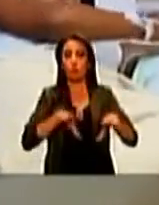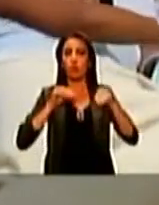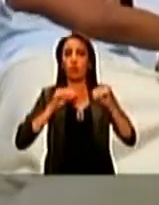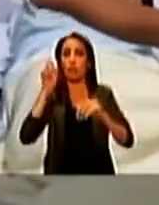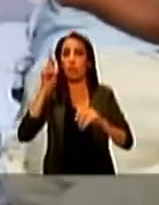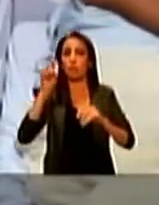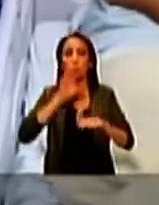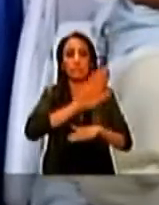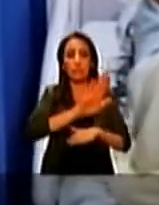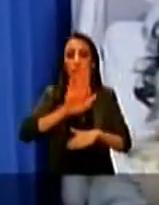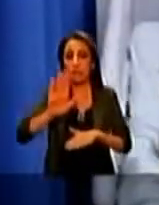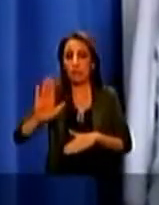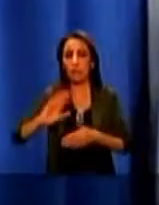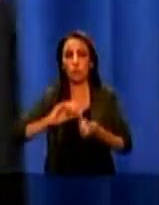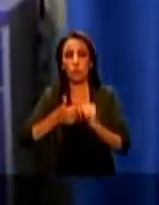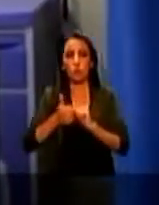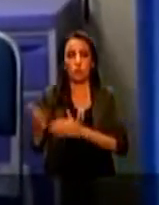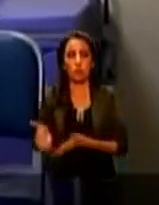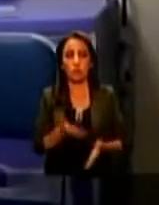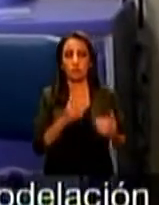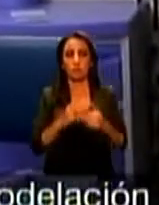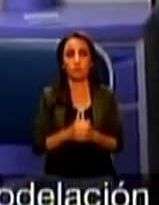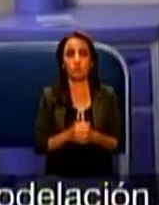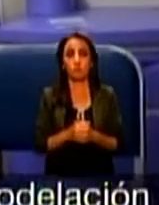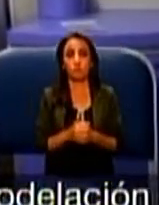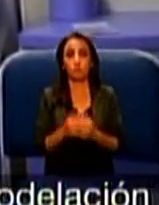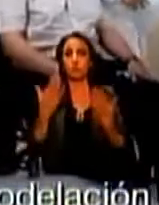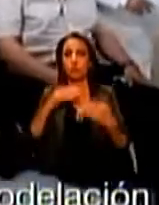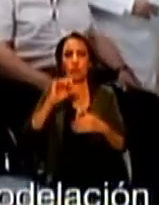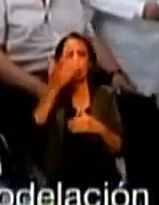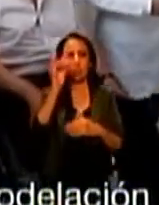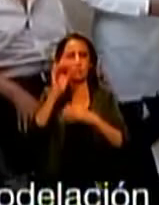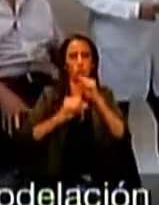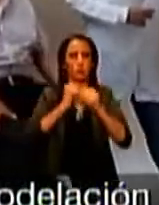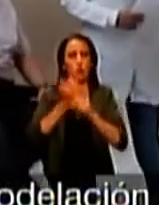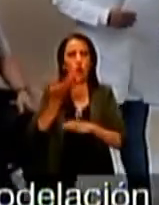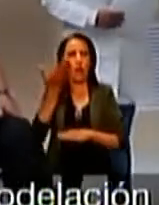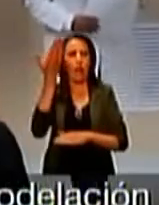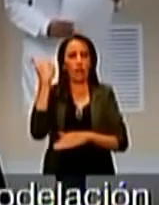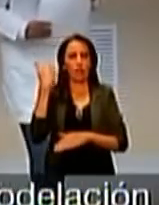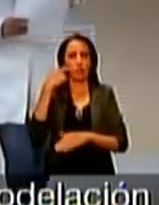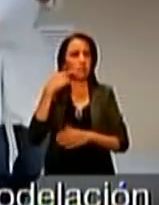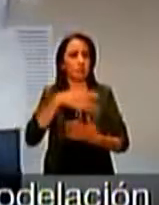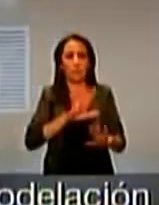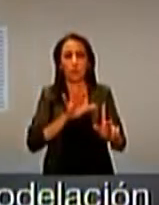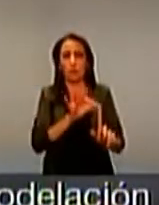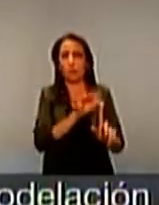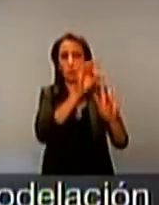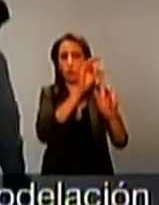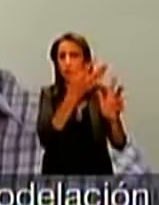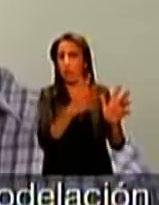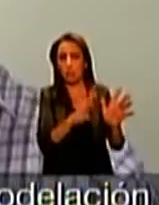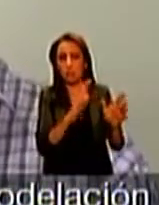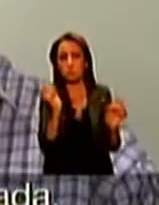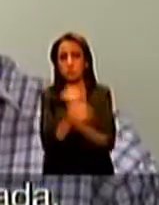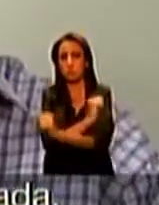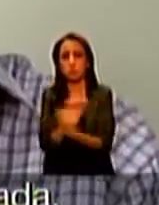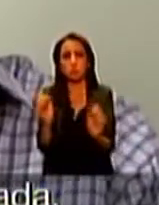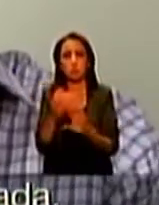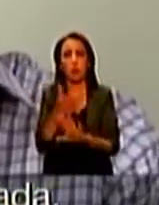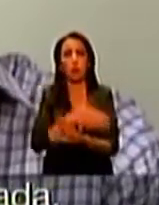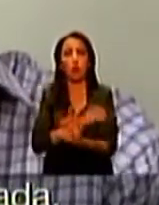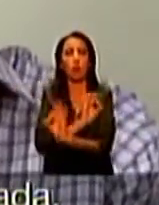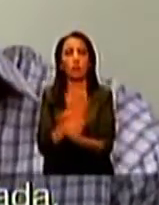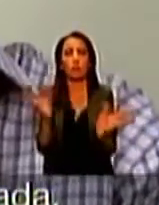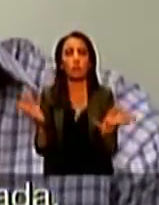que se adapte a las necesidades de la ciudadanía. Hace ocho años ya necesitaba la remodelación y se asignó como una prioridad, pero no se